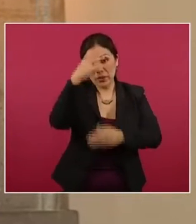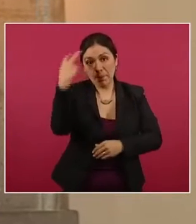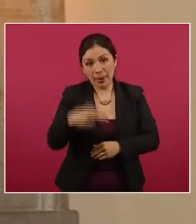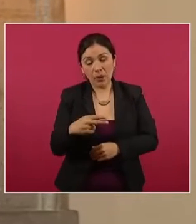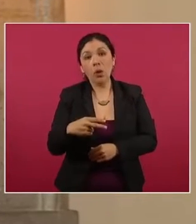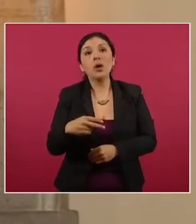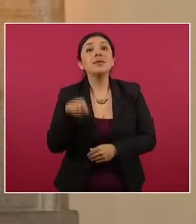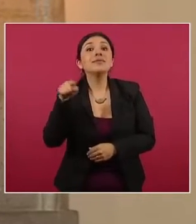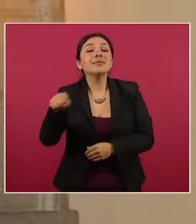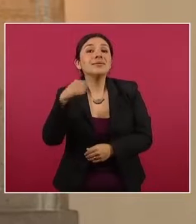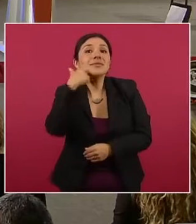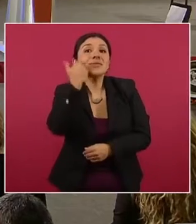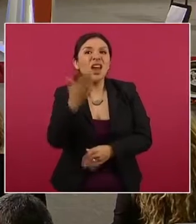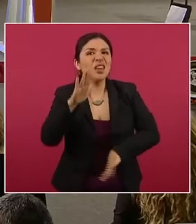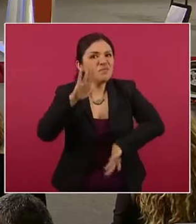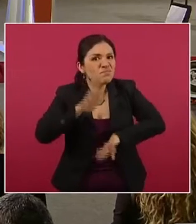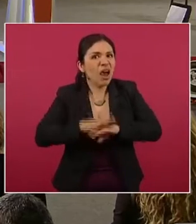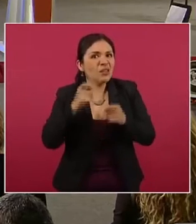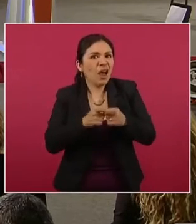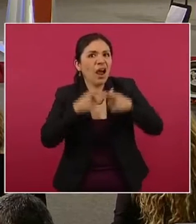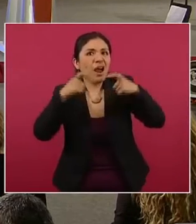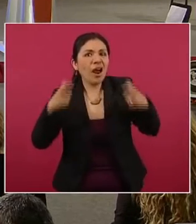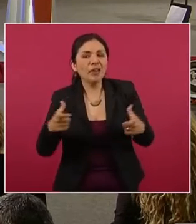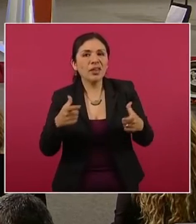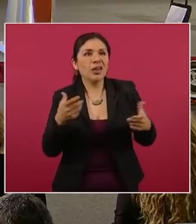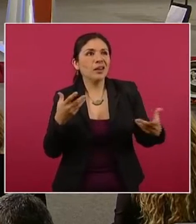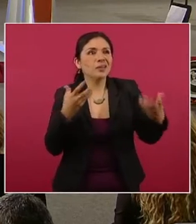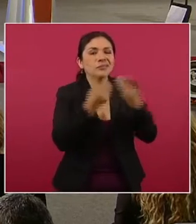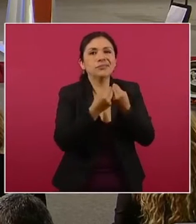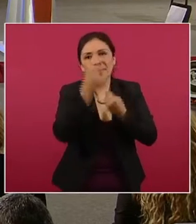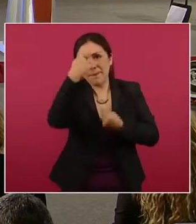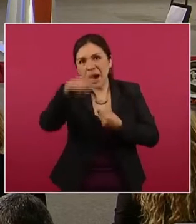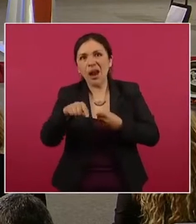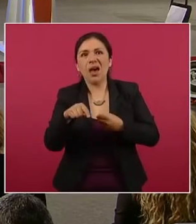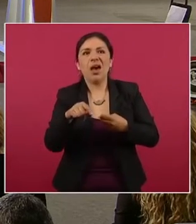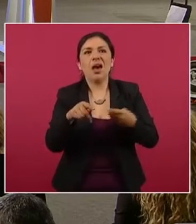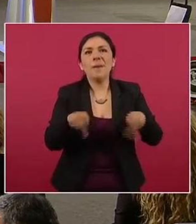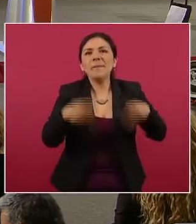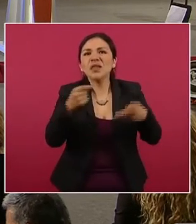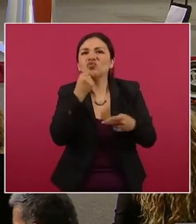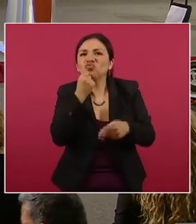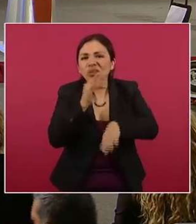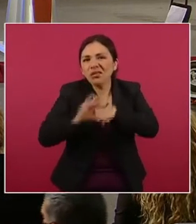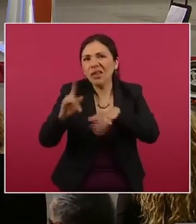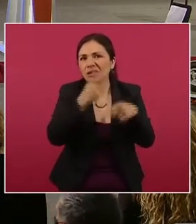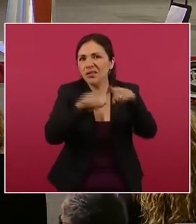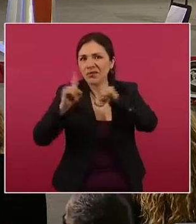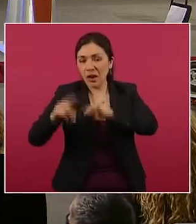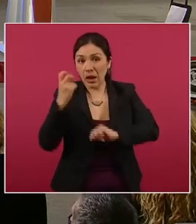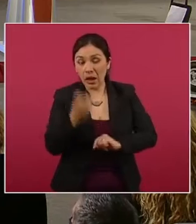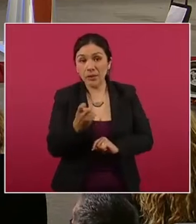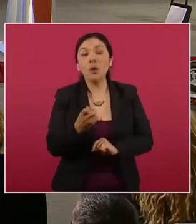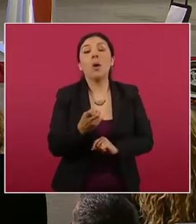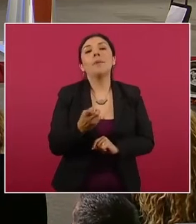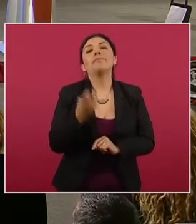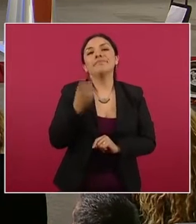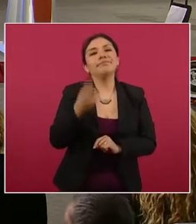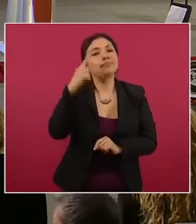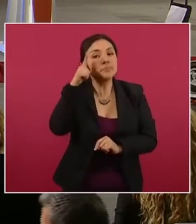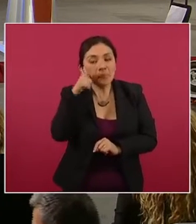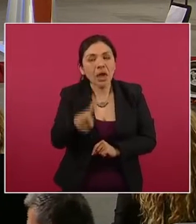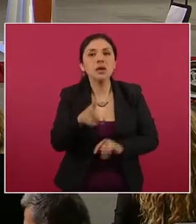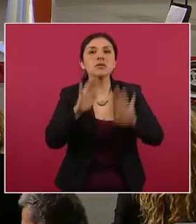donde pretendía ampliar su red de trata y pornografía infantil, lo que originó